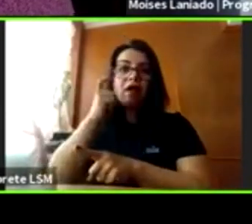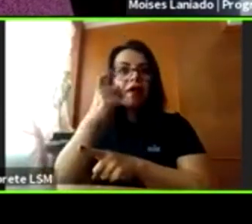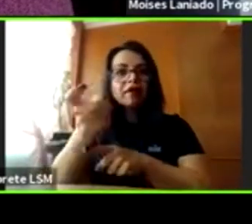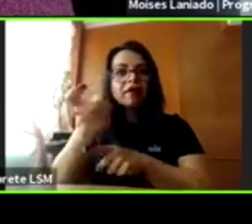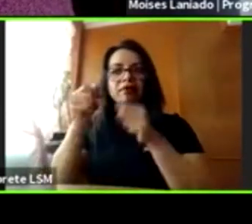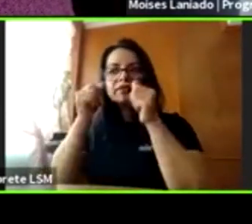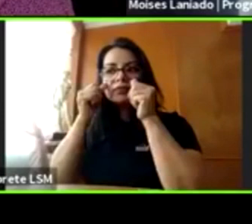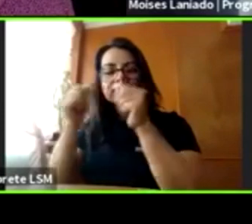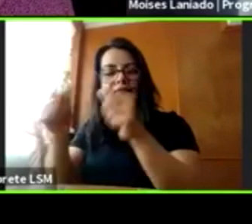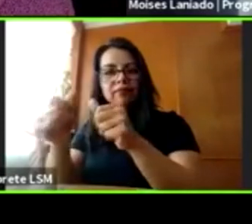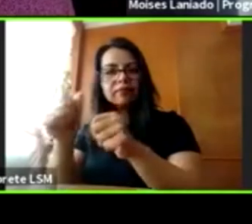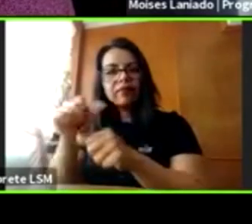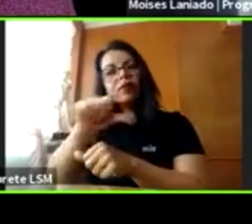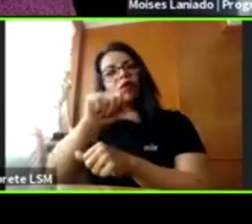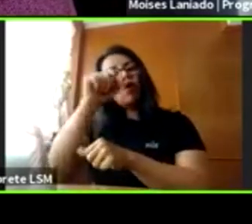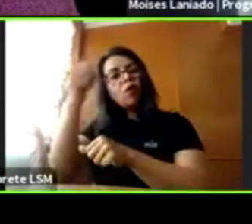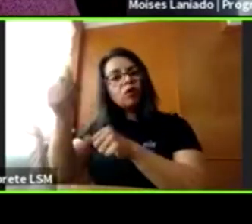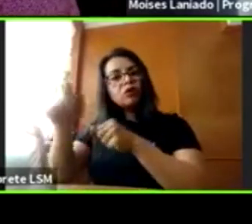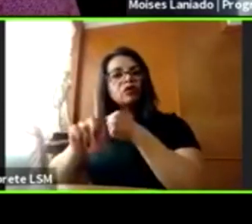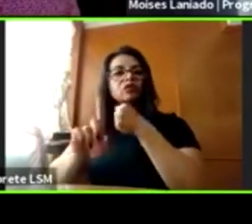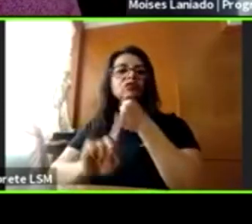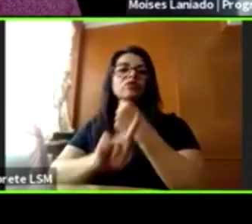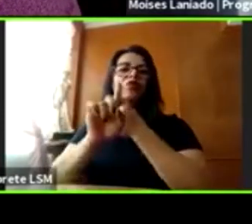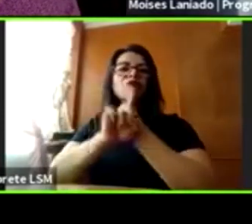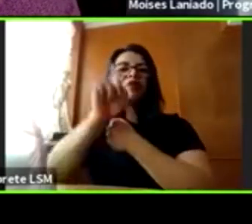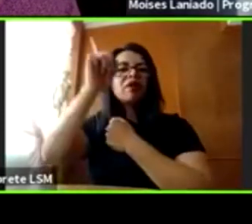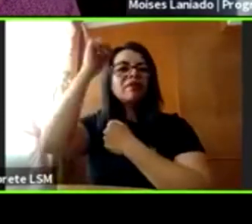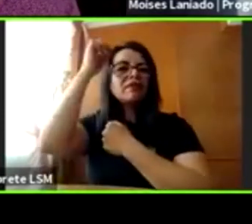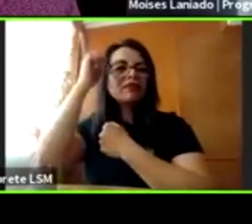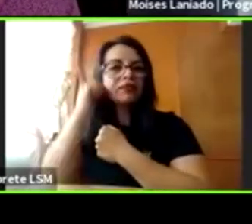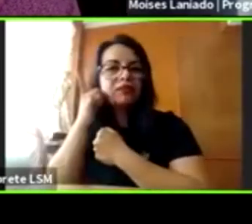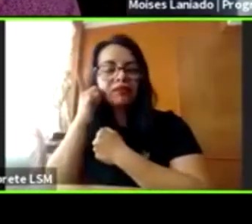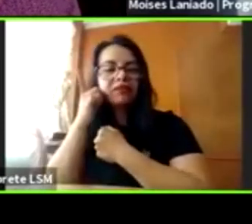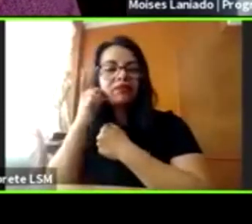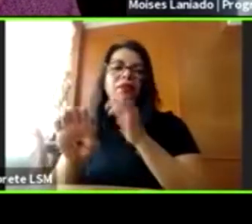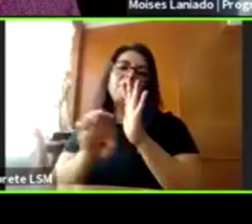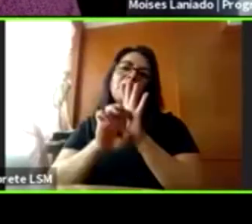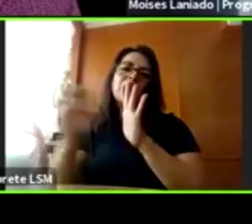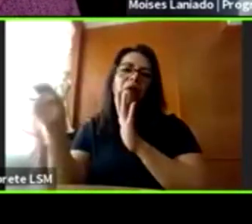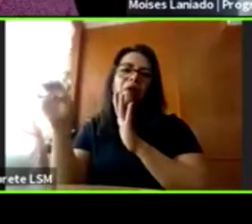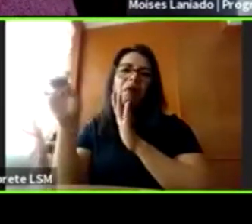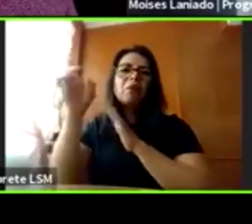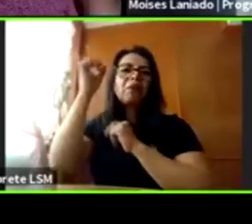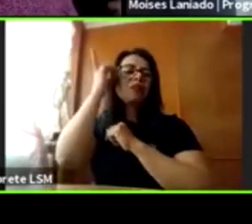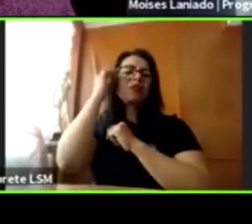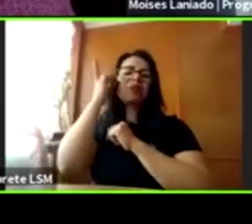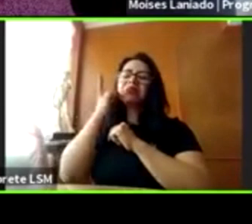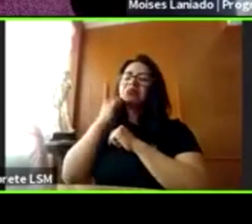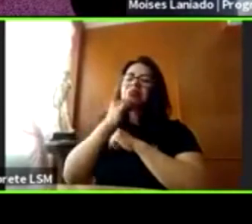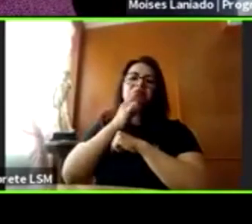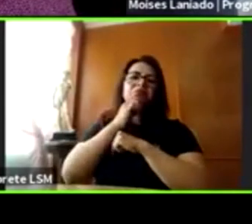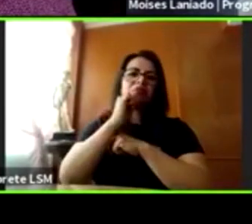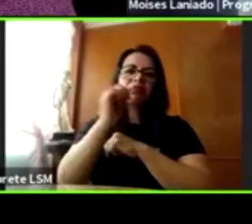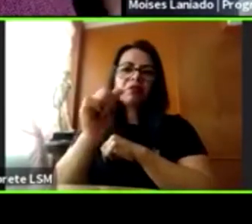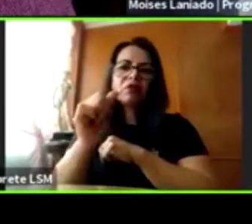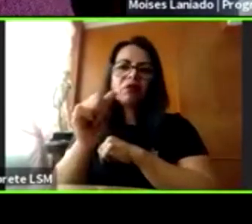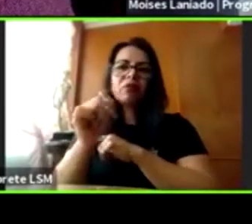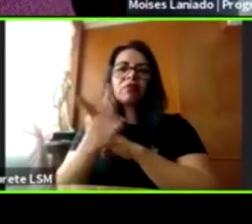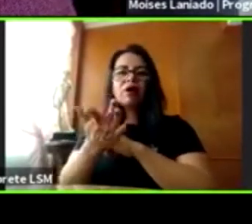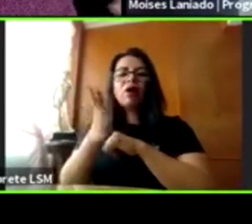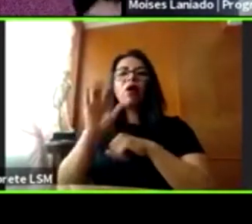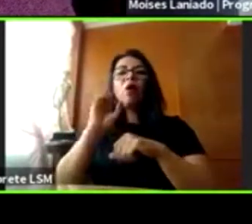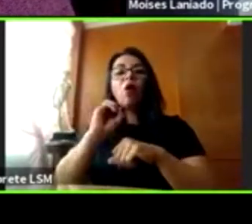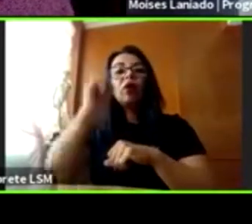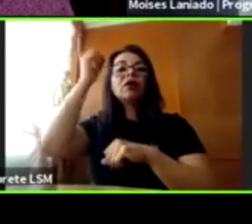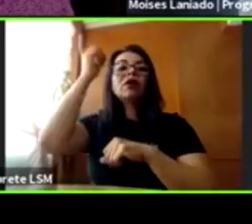son trastornos del sueño, como terrores nocturnos, como insomnio o como hipersomnia, ¿no? Dormir más de